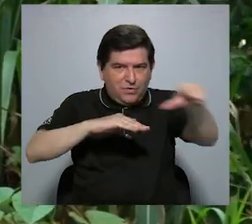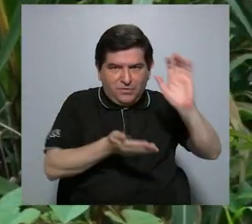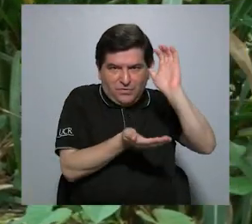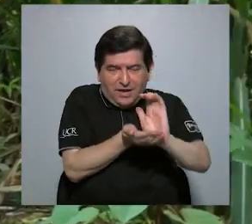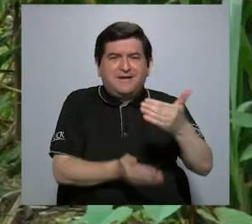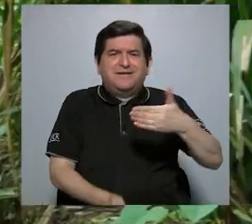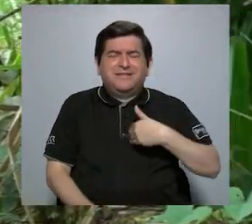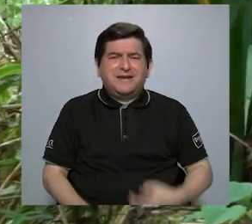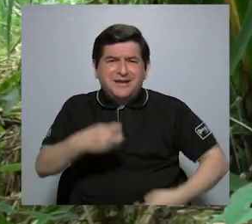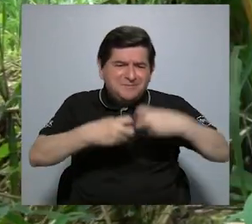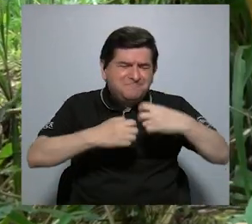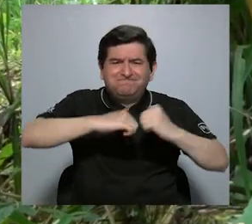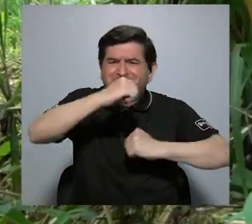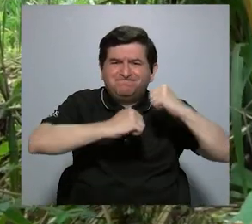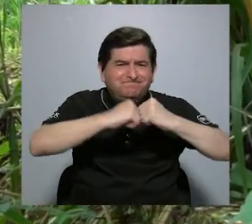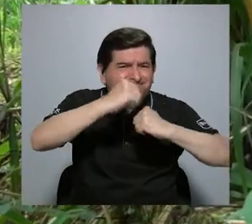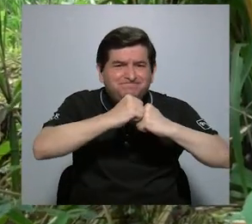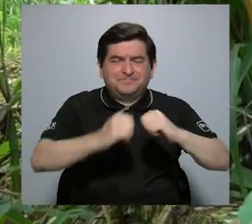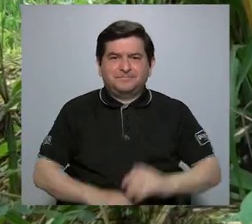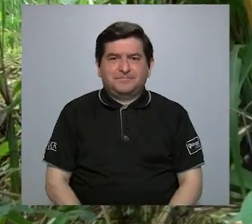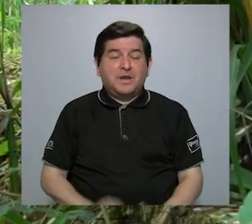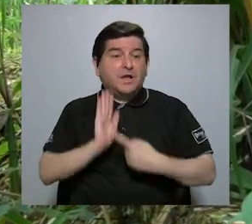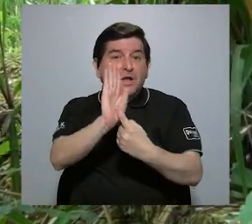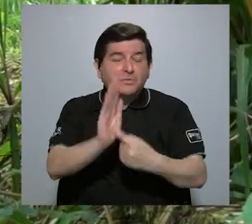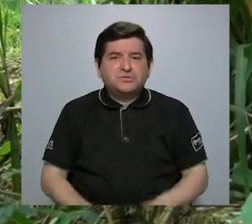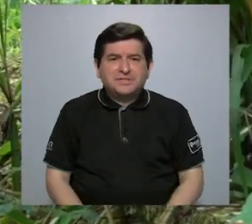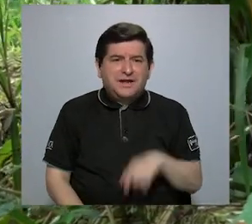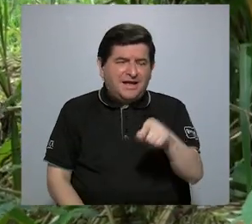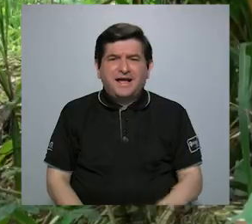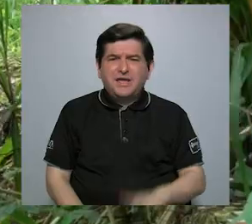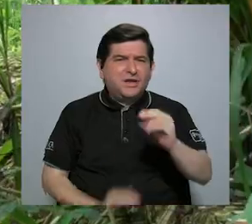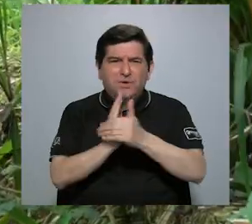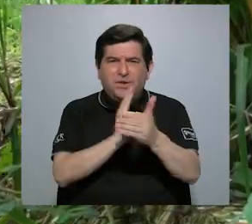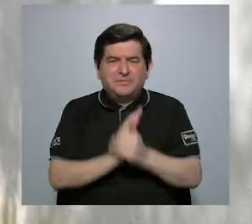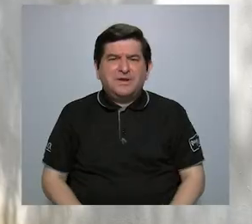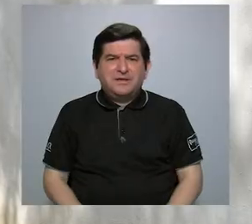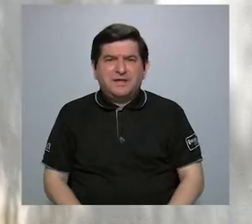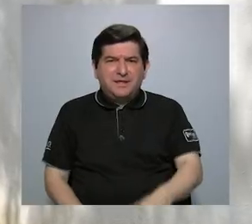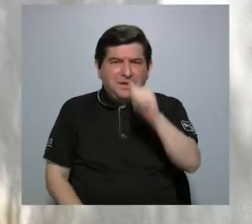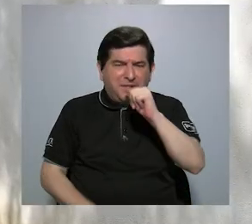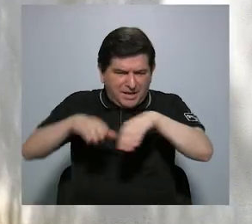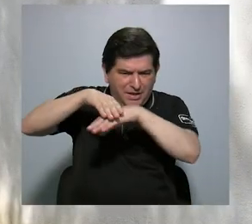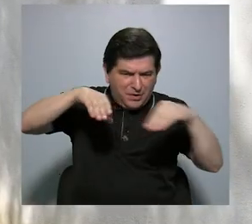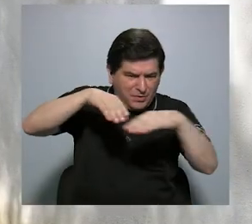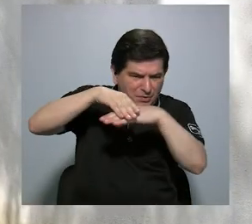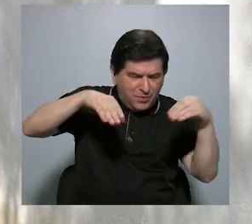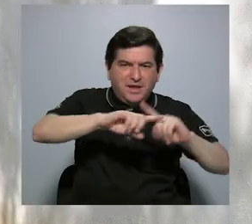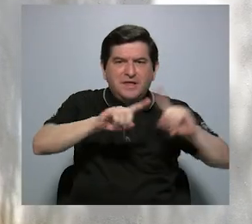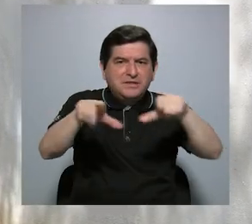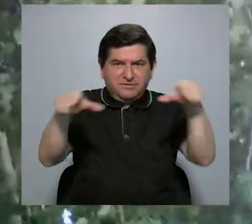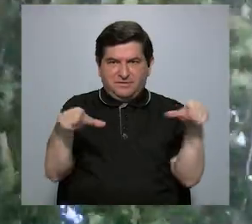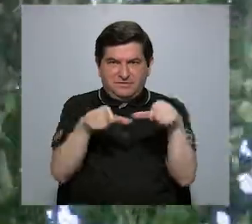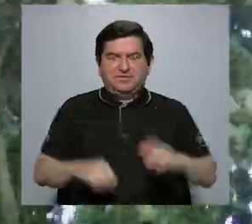presentaba fallas estructurales y presentaba saturación en las diferentes descargas, en la descarga de fondo y otras que